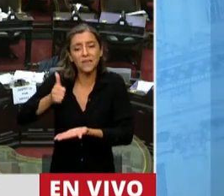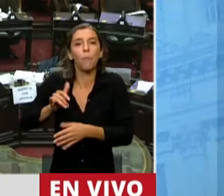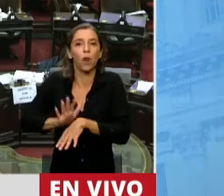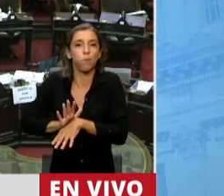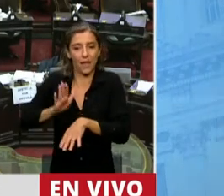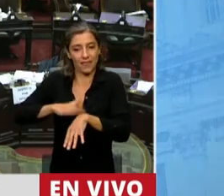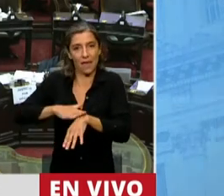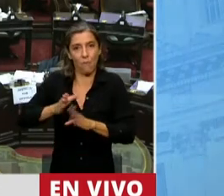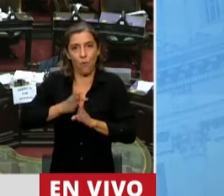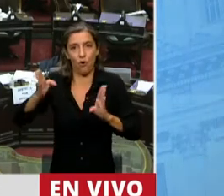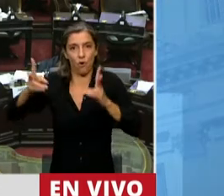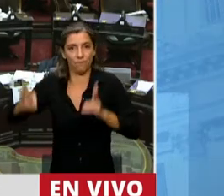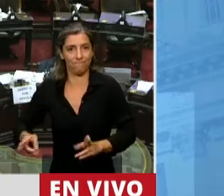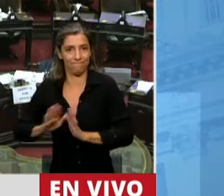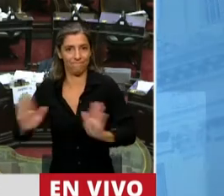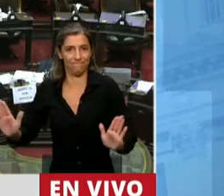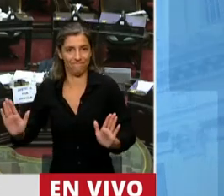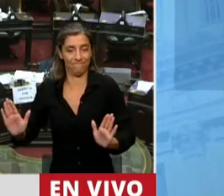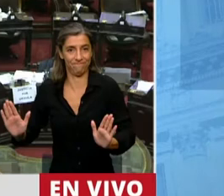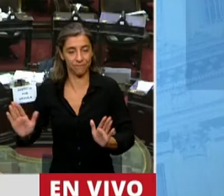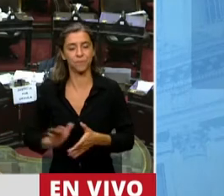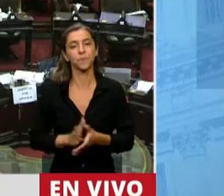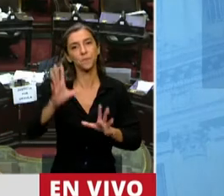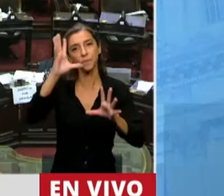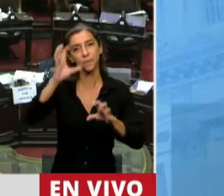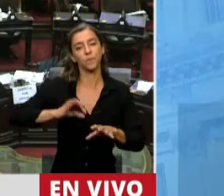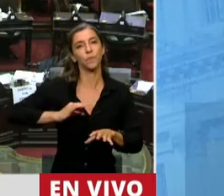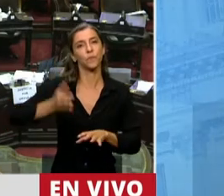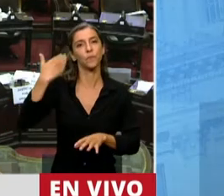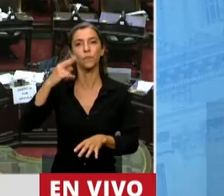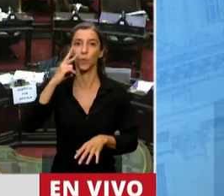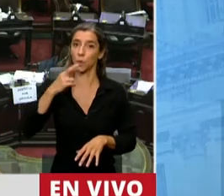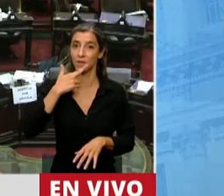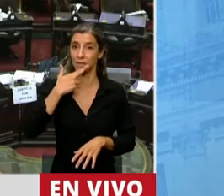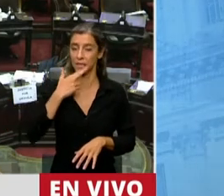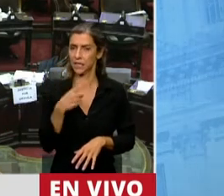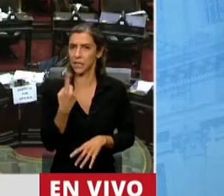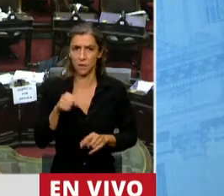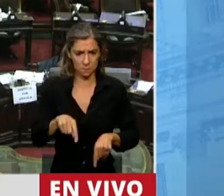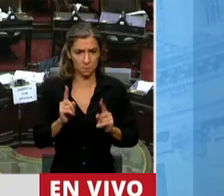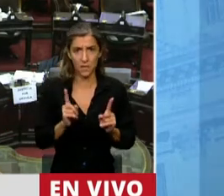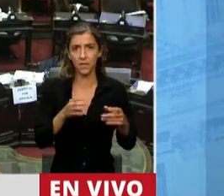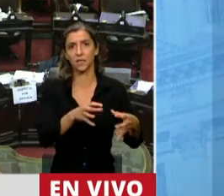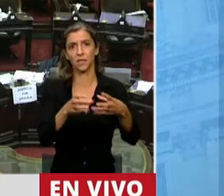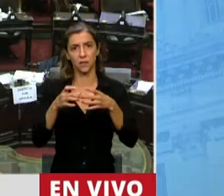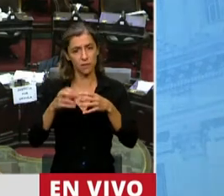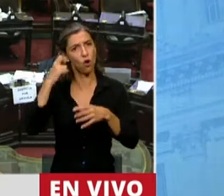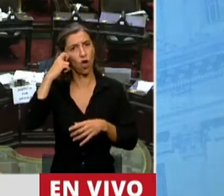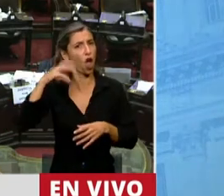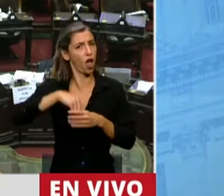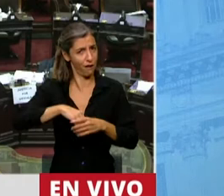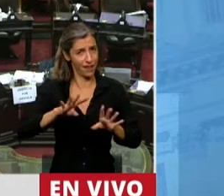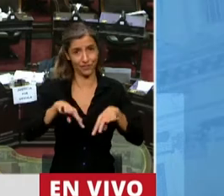Y tengo un ejemplo. Me acuerdo, en el año 2017 discutíamos en este recinto y en este Congreso,